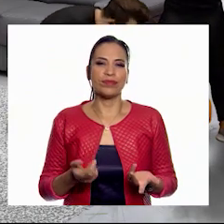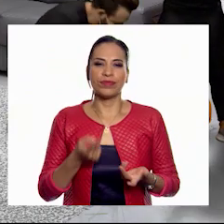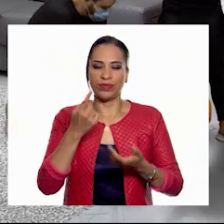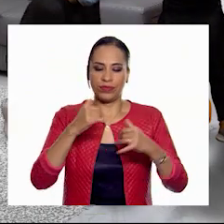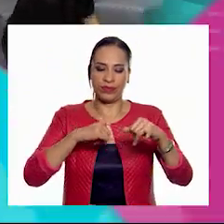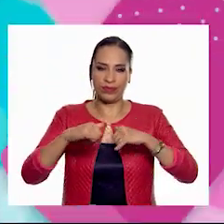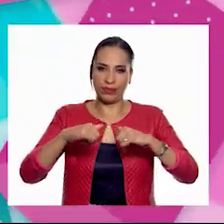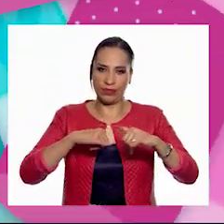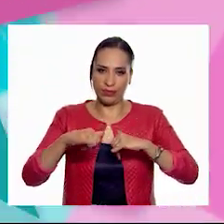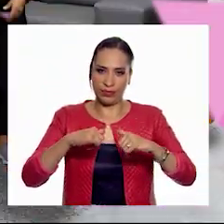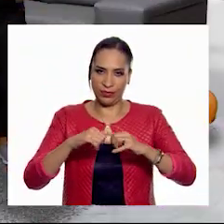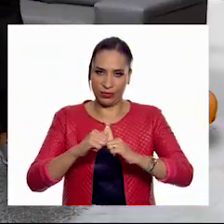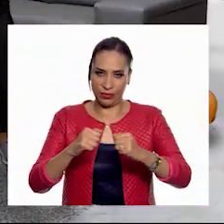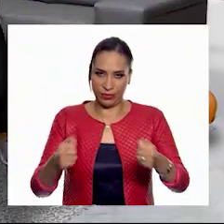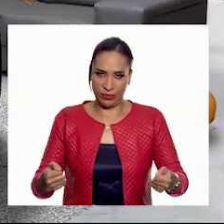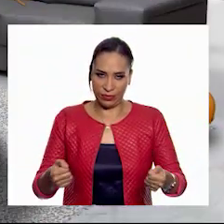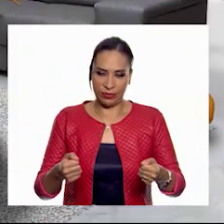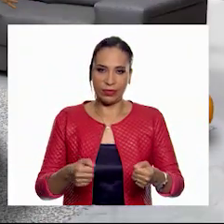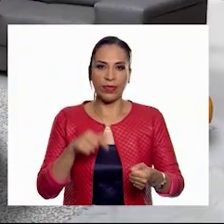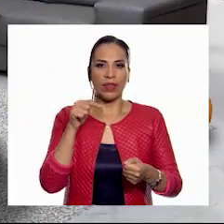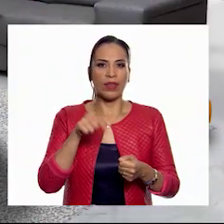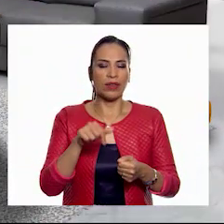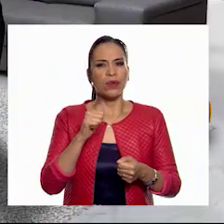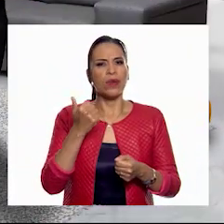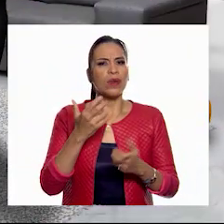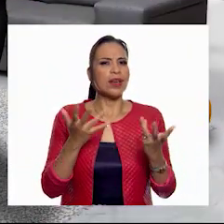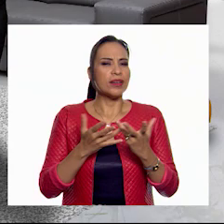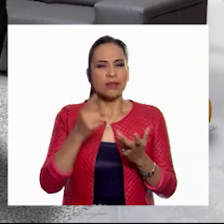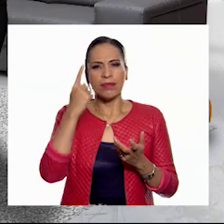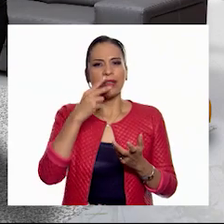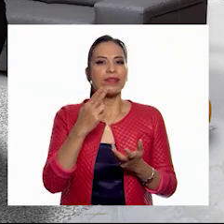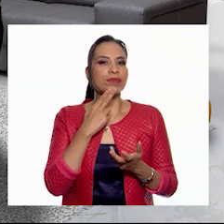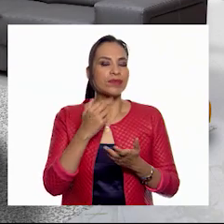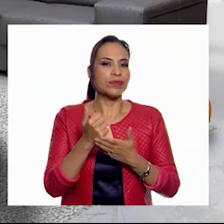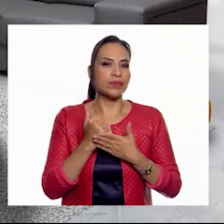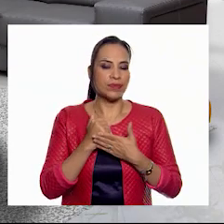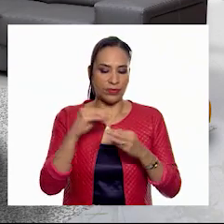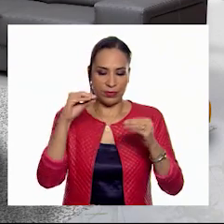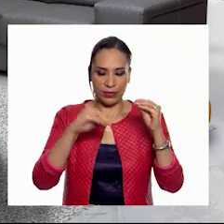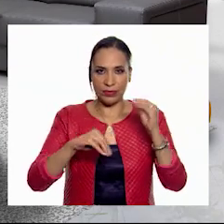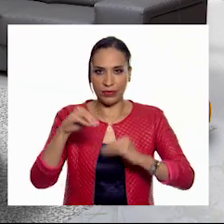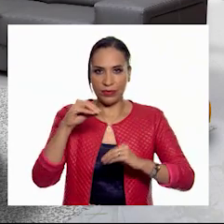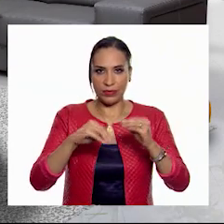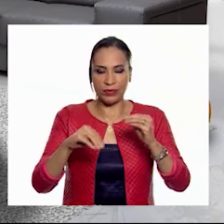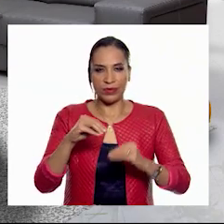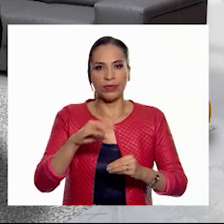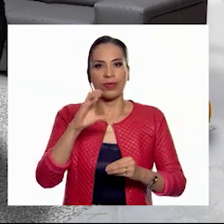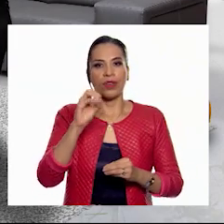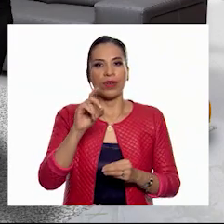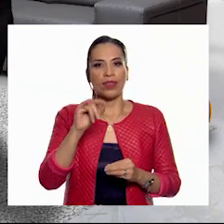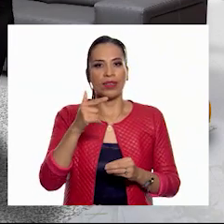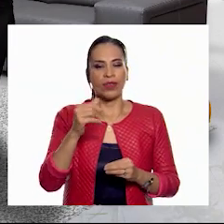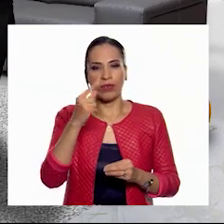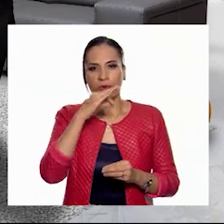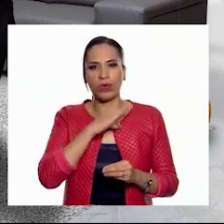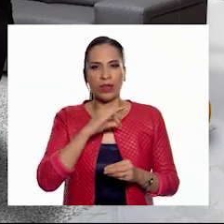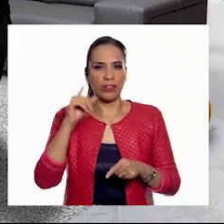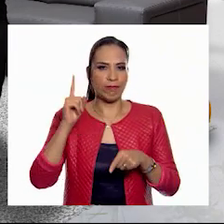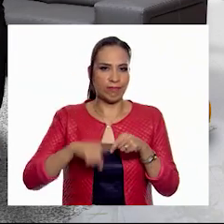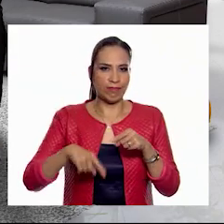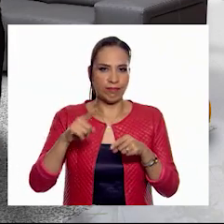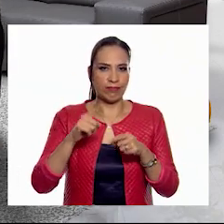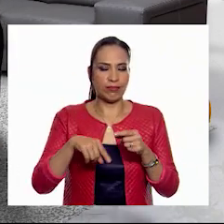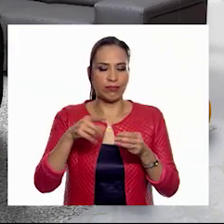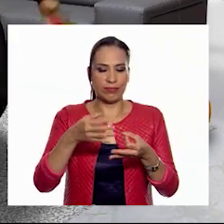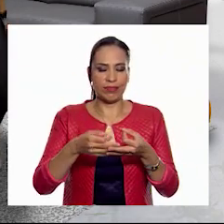mapa. Este siguiente reto nos ayudará a armar... El código para poder desactivar